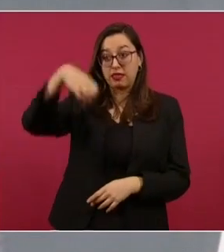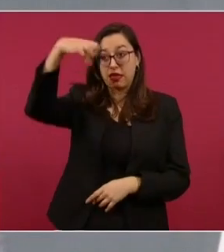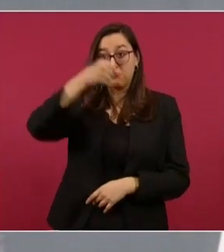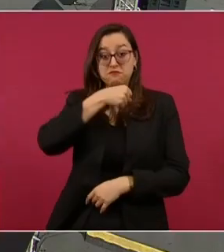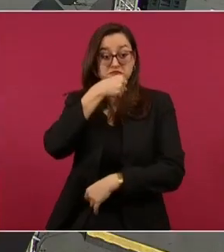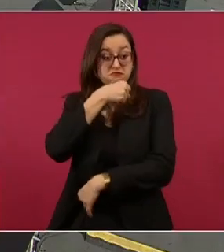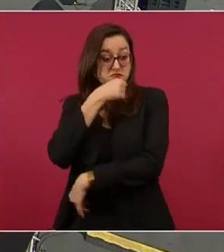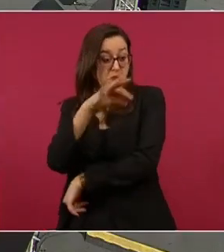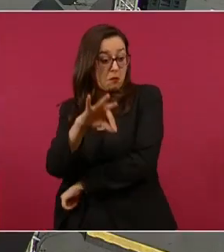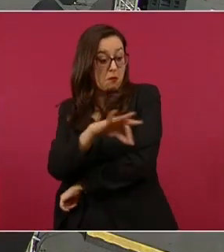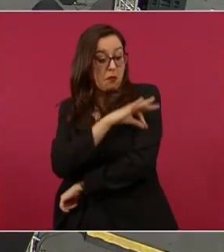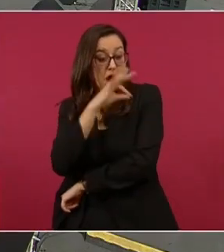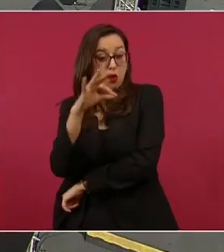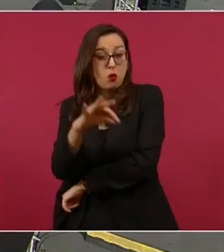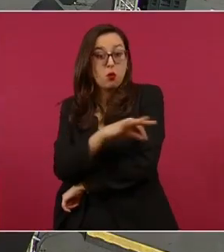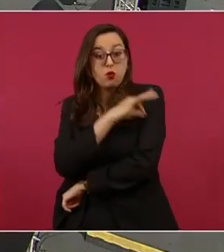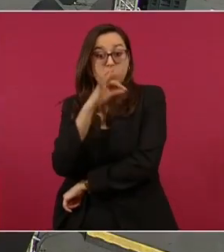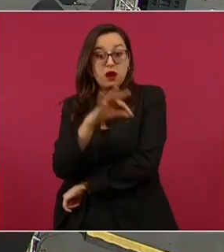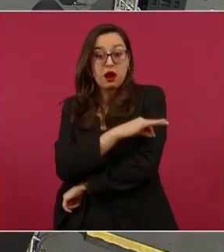país.